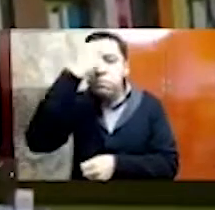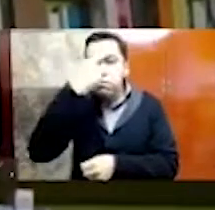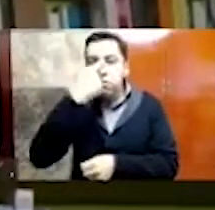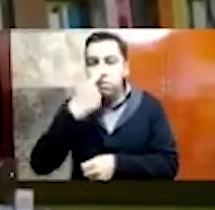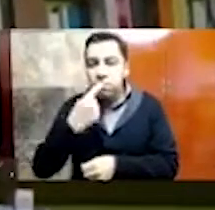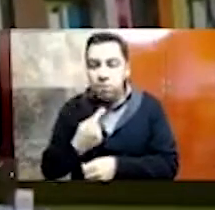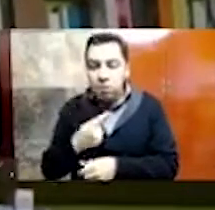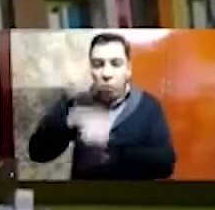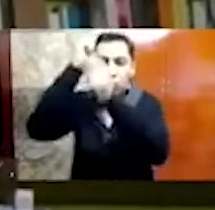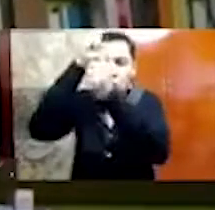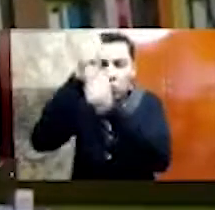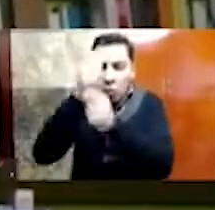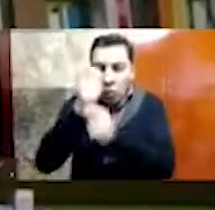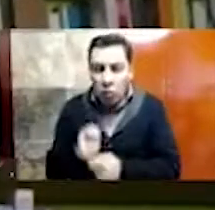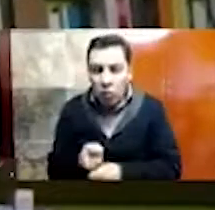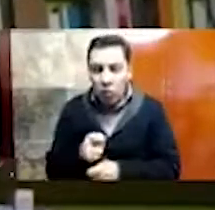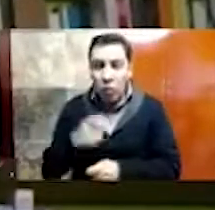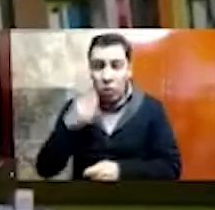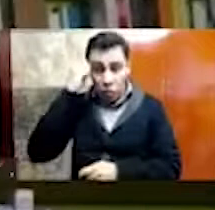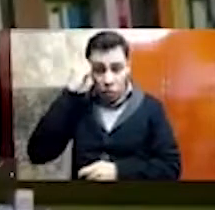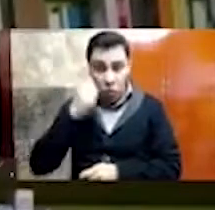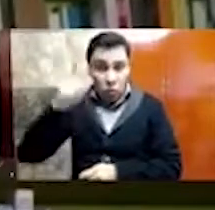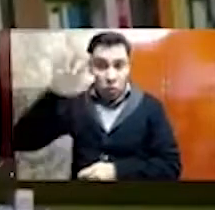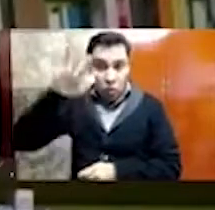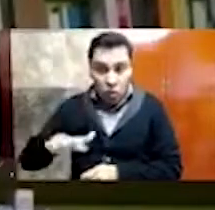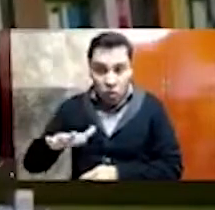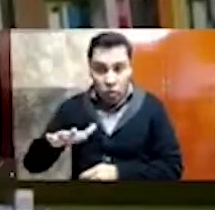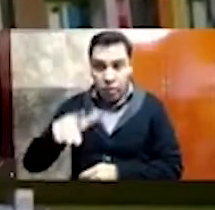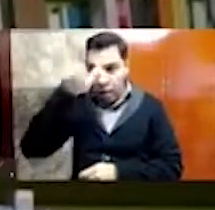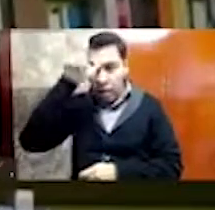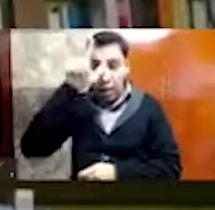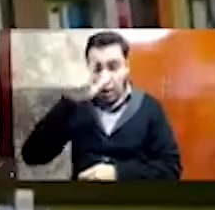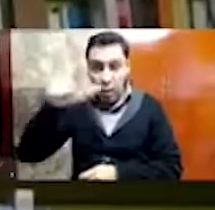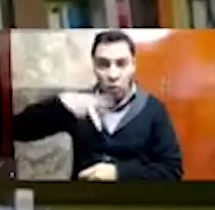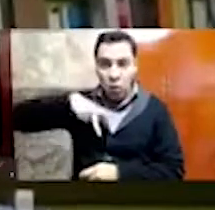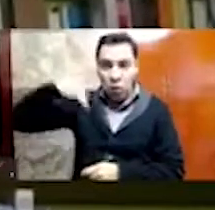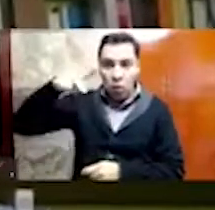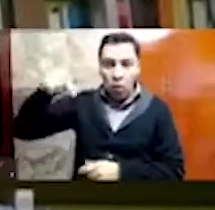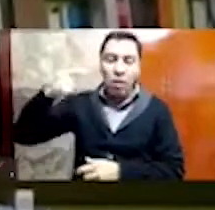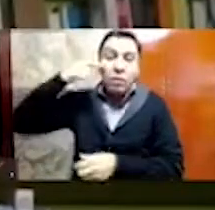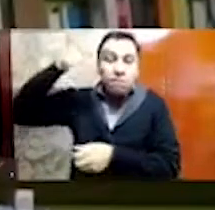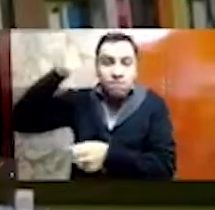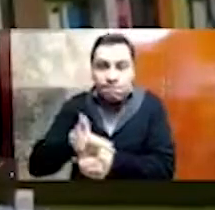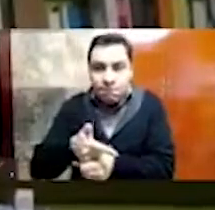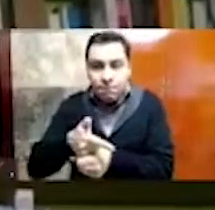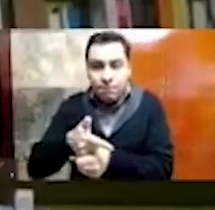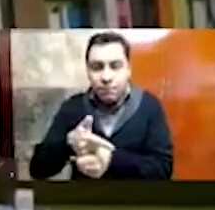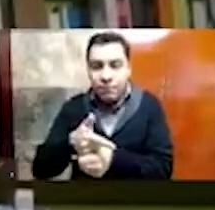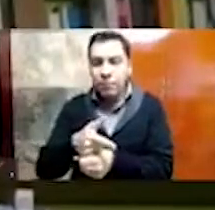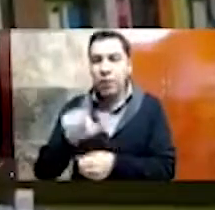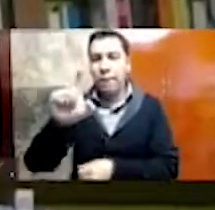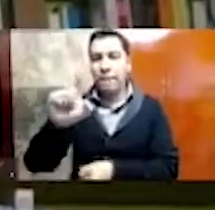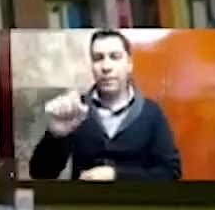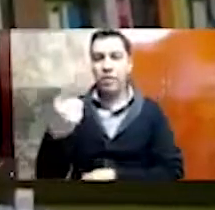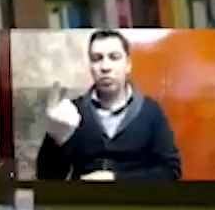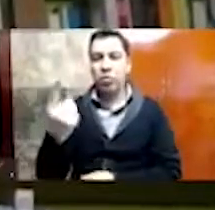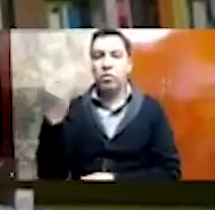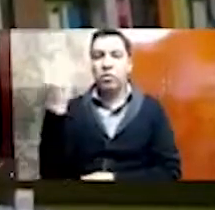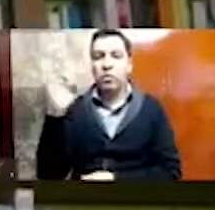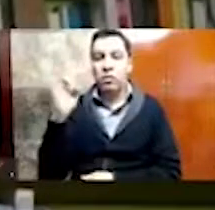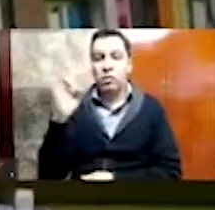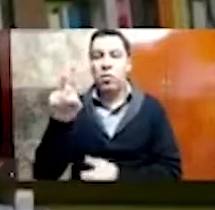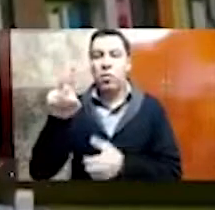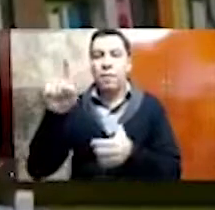de la diosa lunar, que es Coyolzauqui, y que fue un hallazgo que ocurrió el 21 de febrero de 1978,